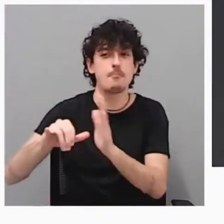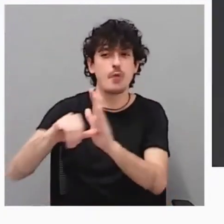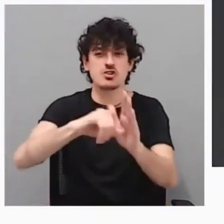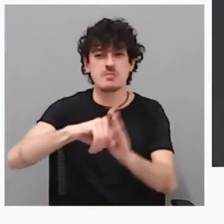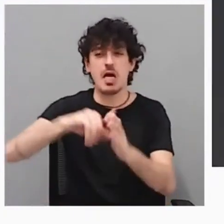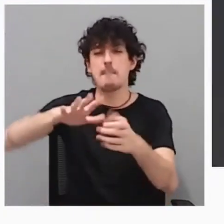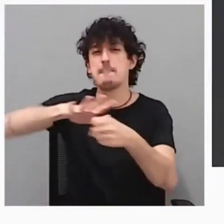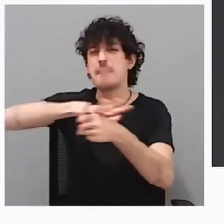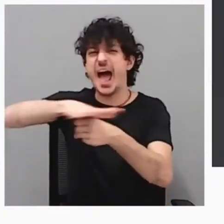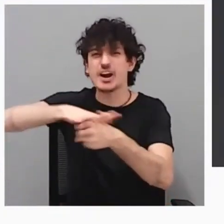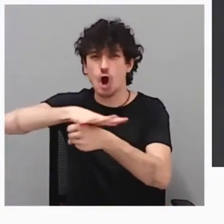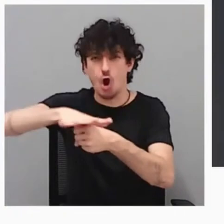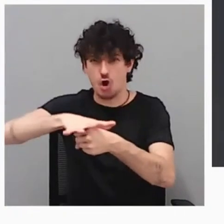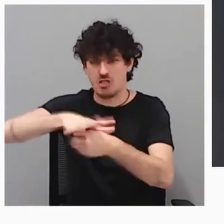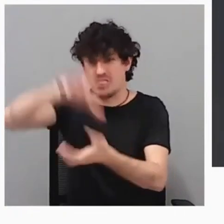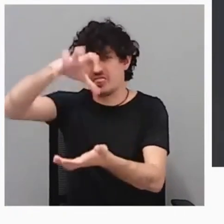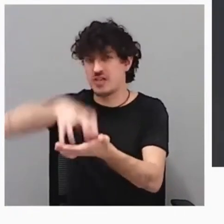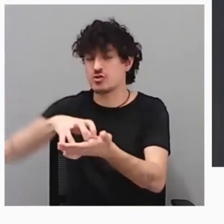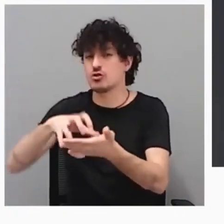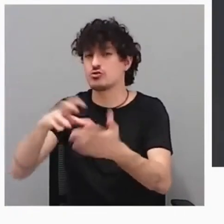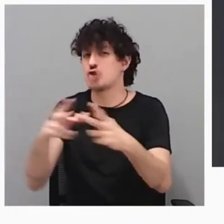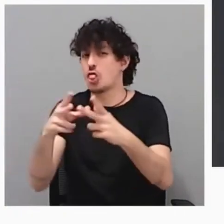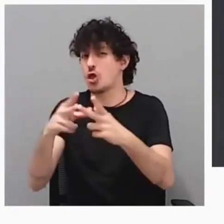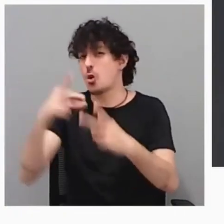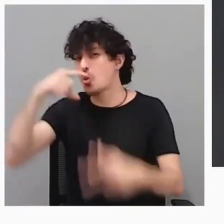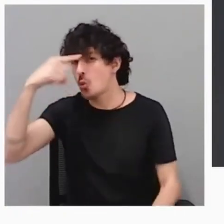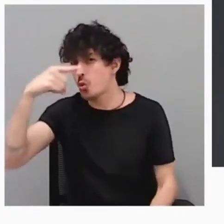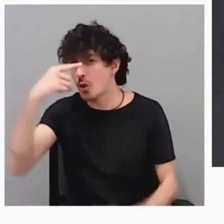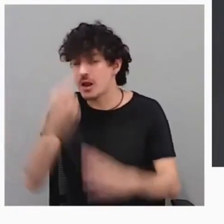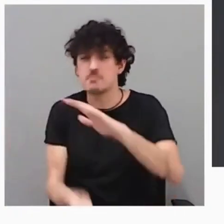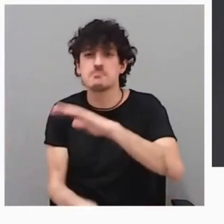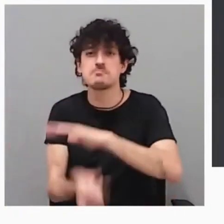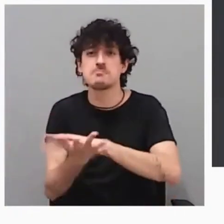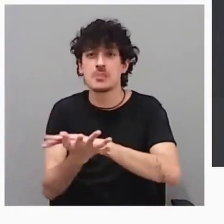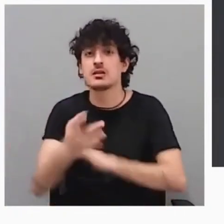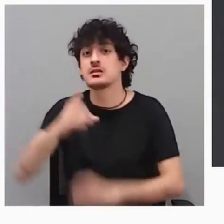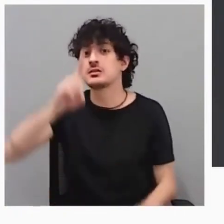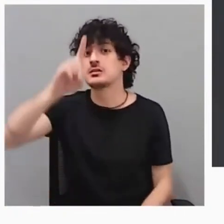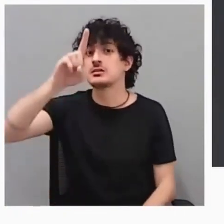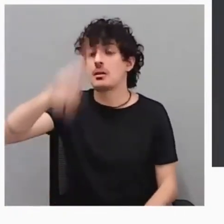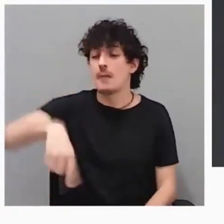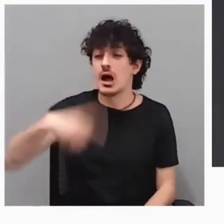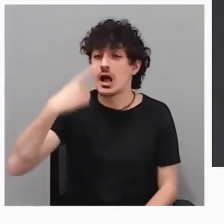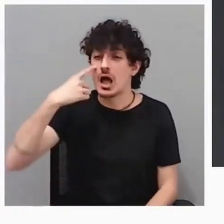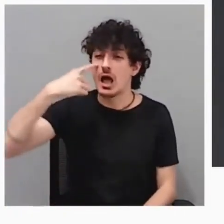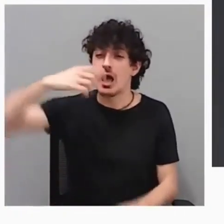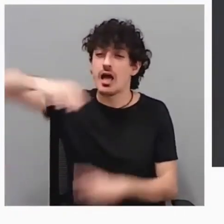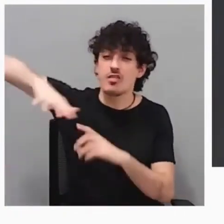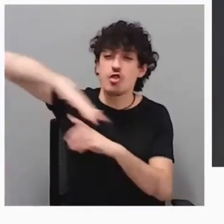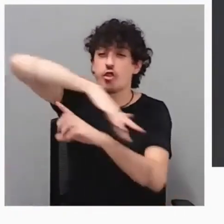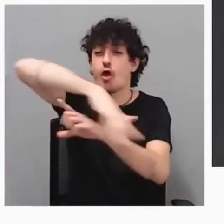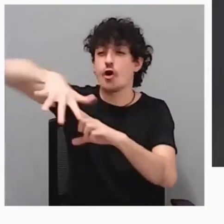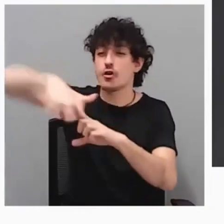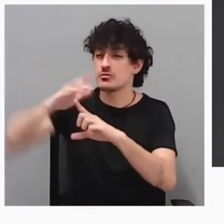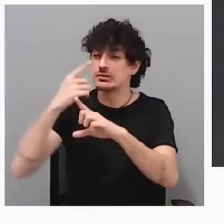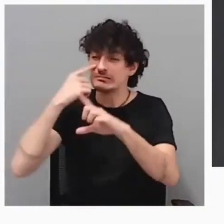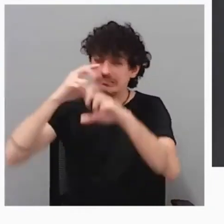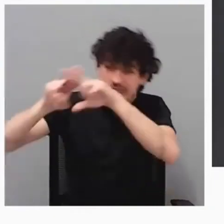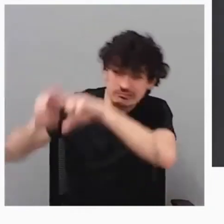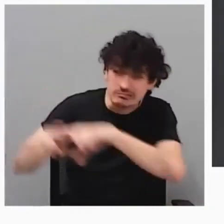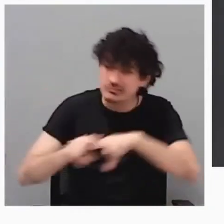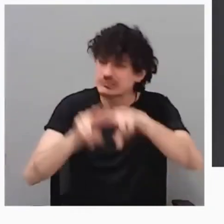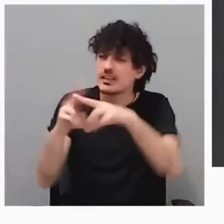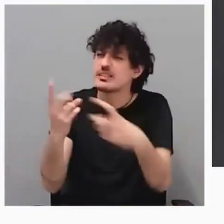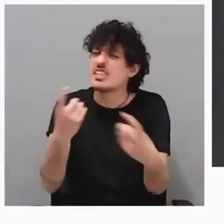un centro sociocultural y también como consecuencia de analizar el entorno y qué cosas hacían falta lo hemos ido